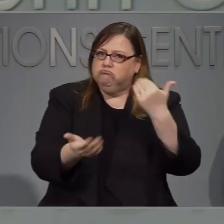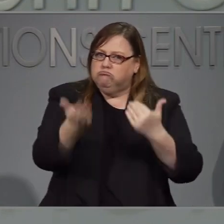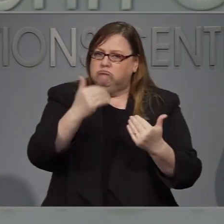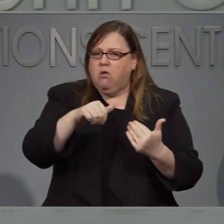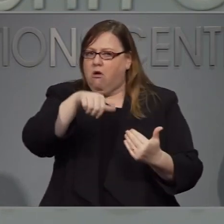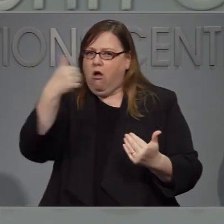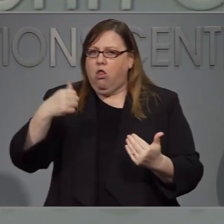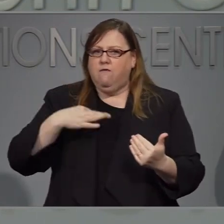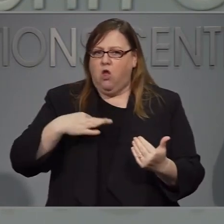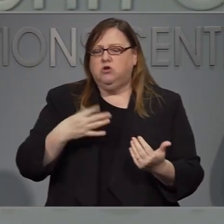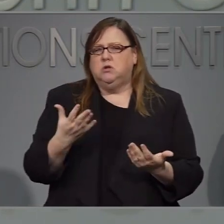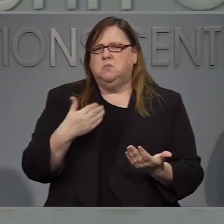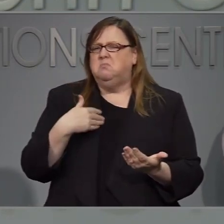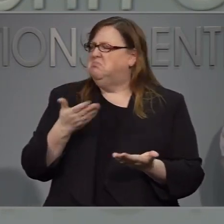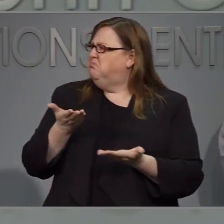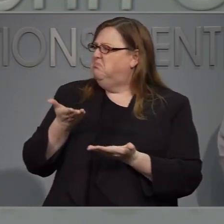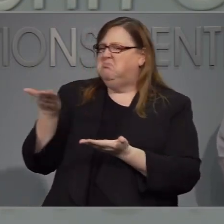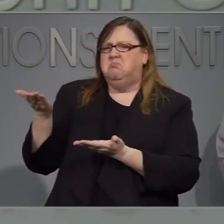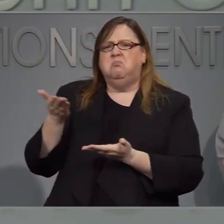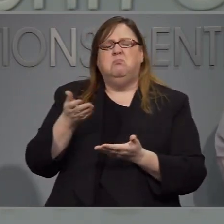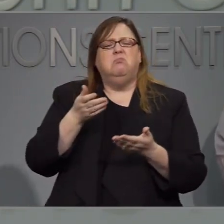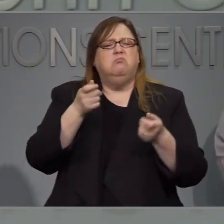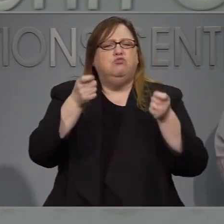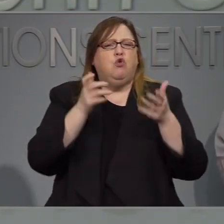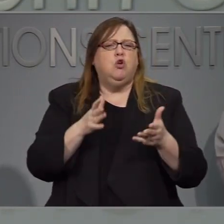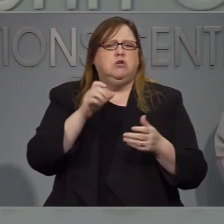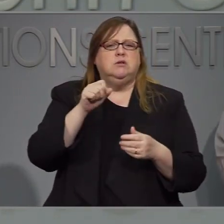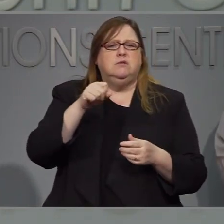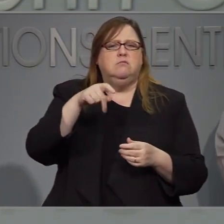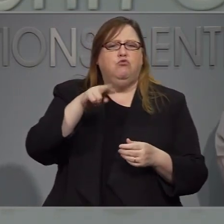otros que por favor y sean voluntarios.